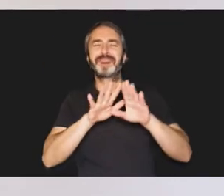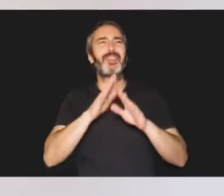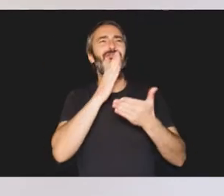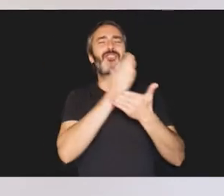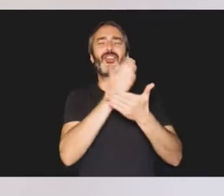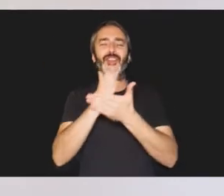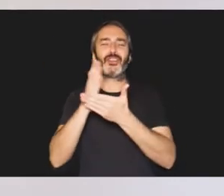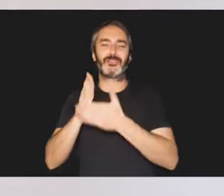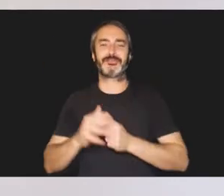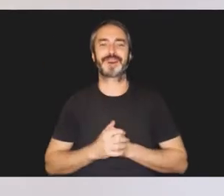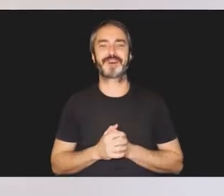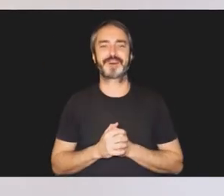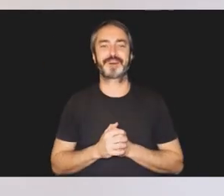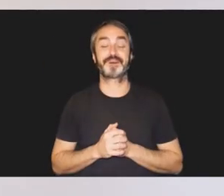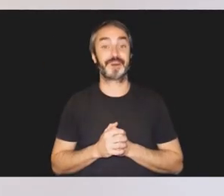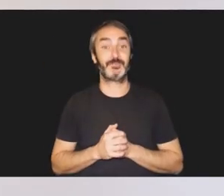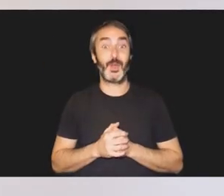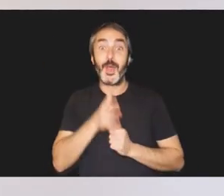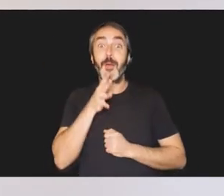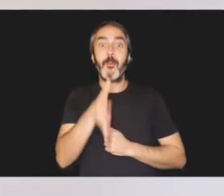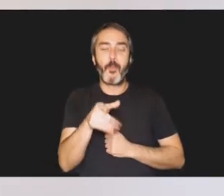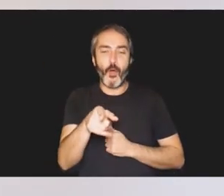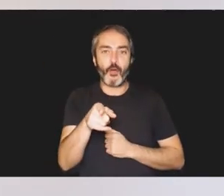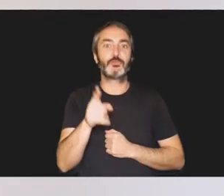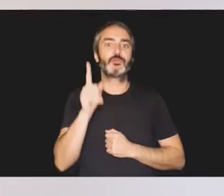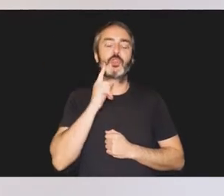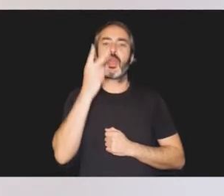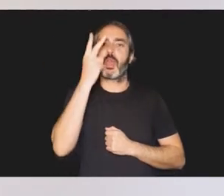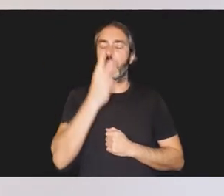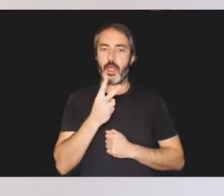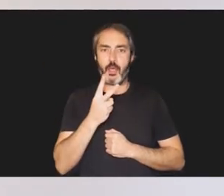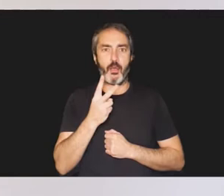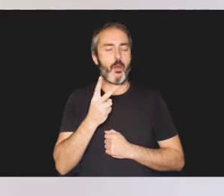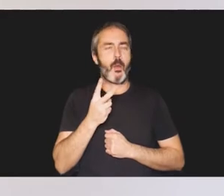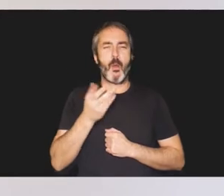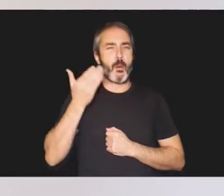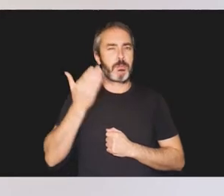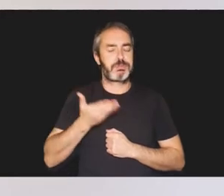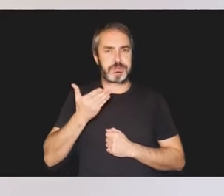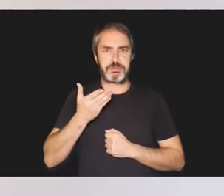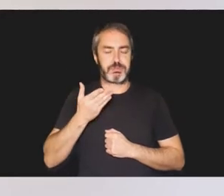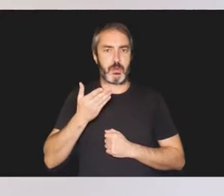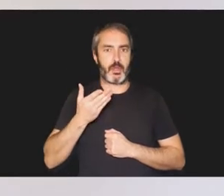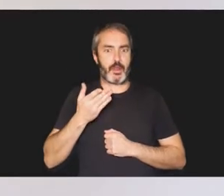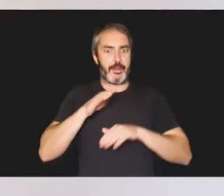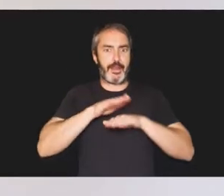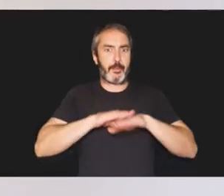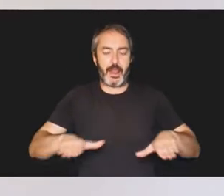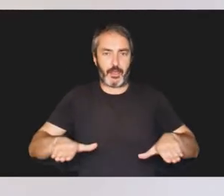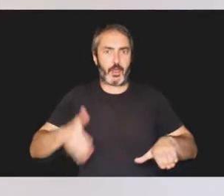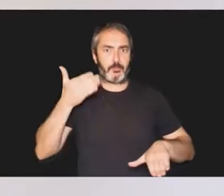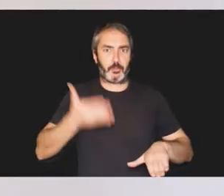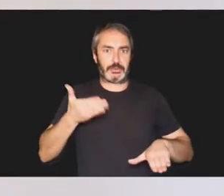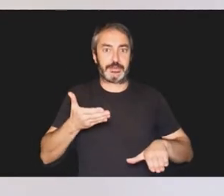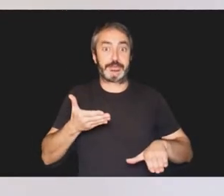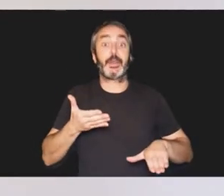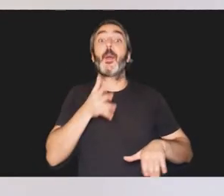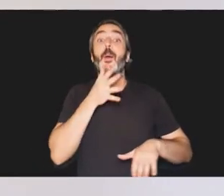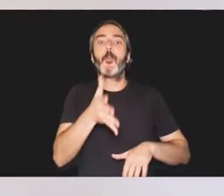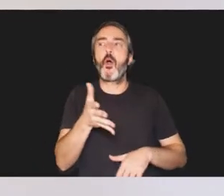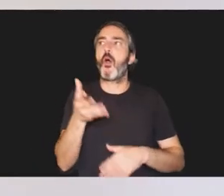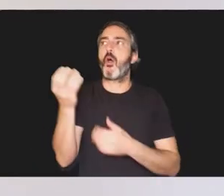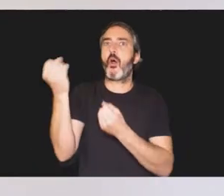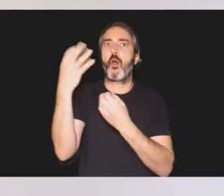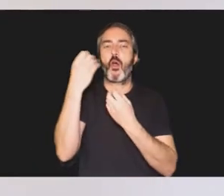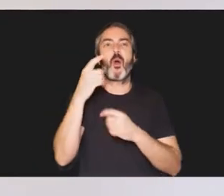o parciales. Por esta razón, la sordoceguera tiene un impacto muy elevado en los primeros años de vida. Al recibir la